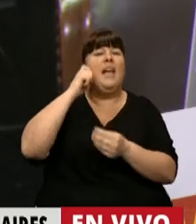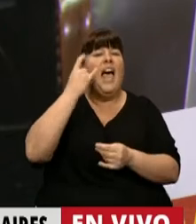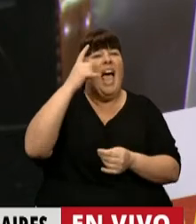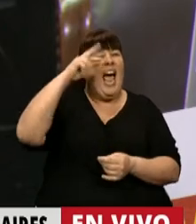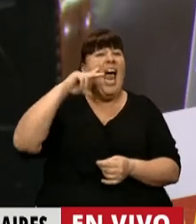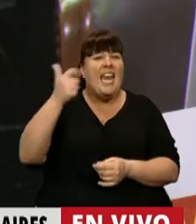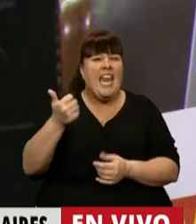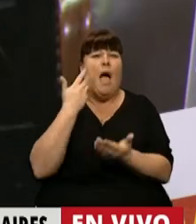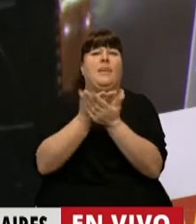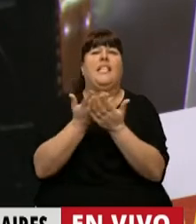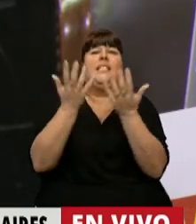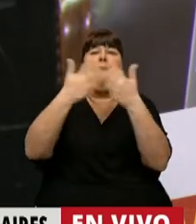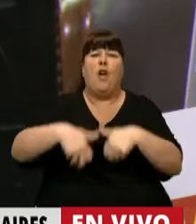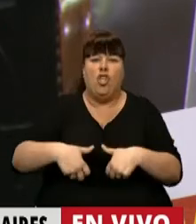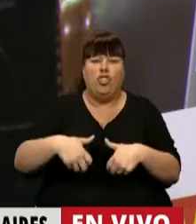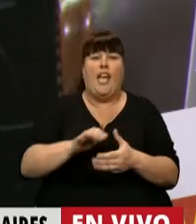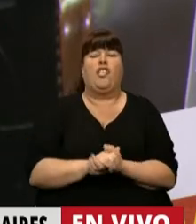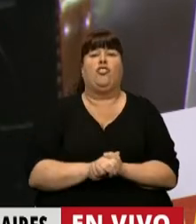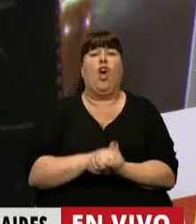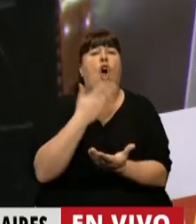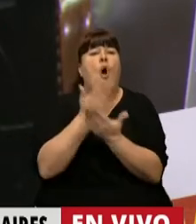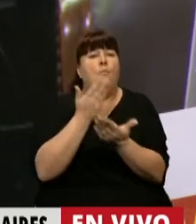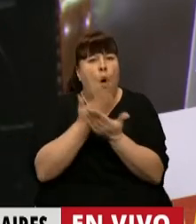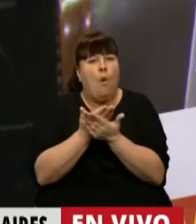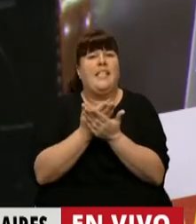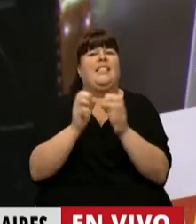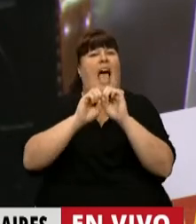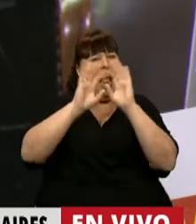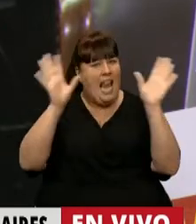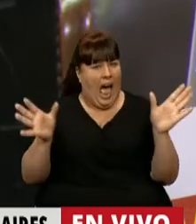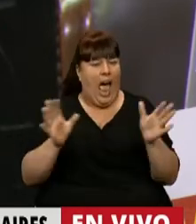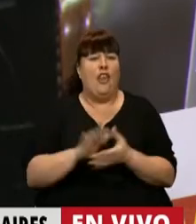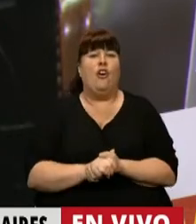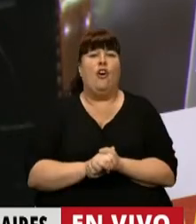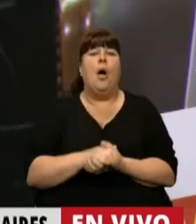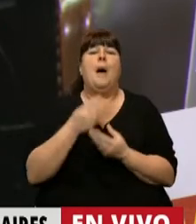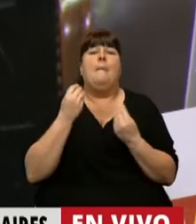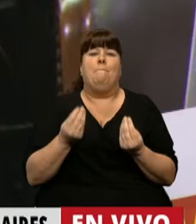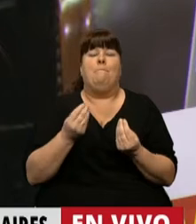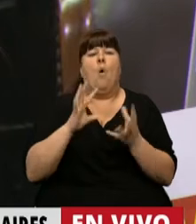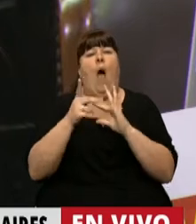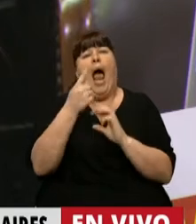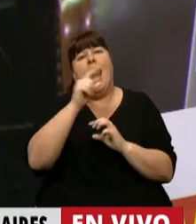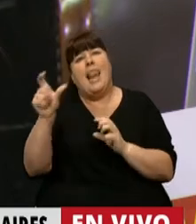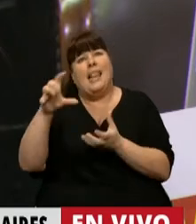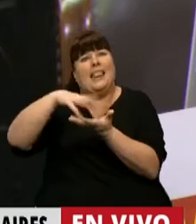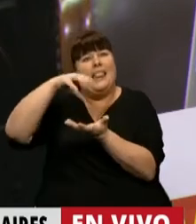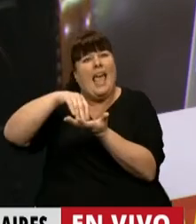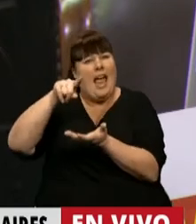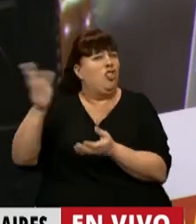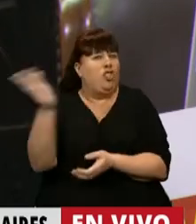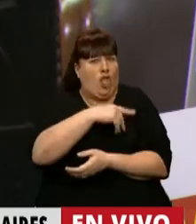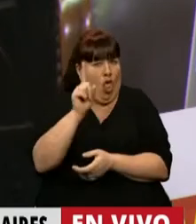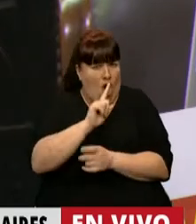que han presentado un proyecto, una propuesta muy clara, utilizando una parte de los terrenos,